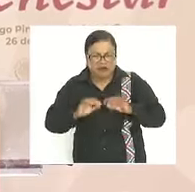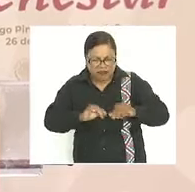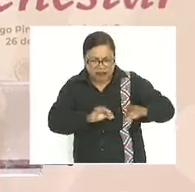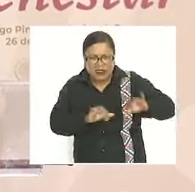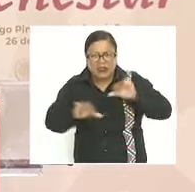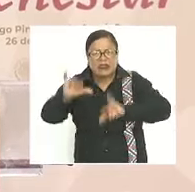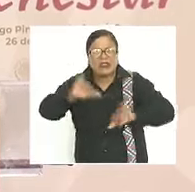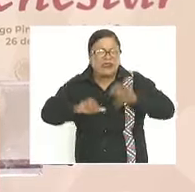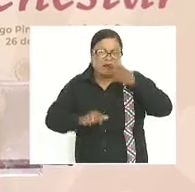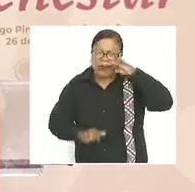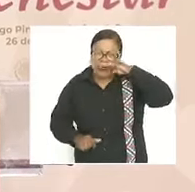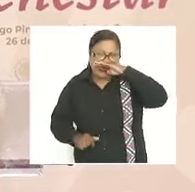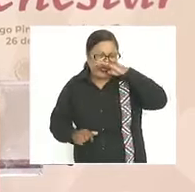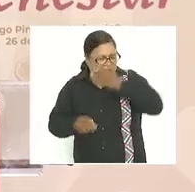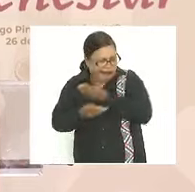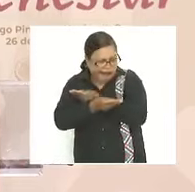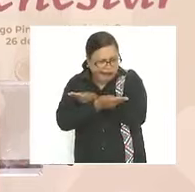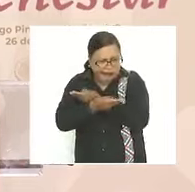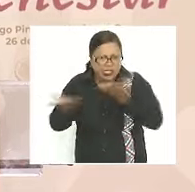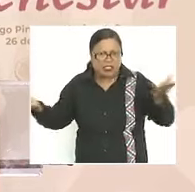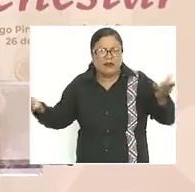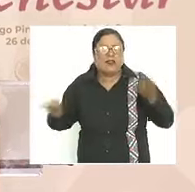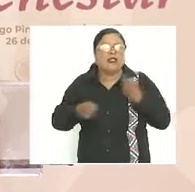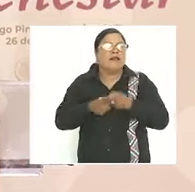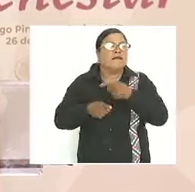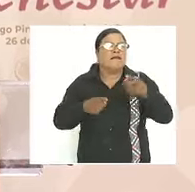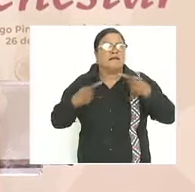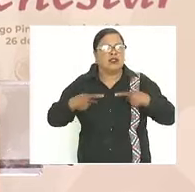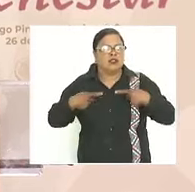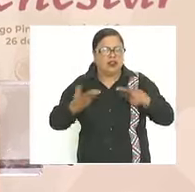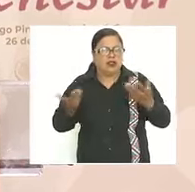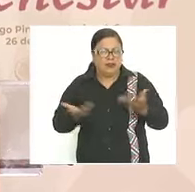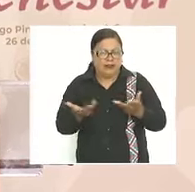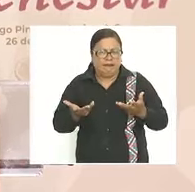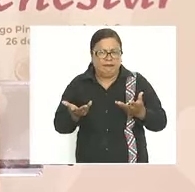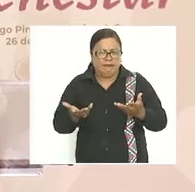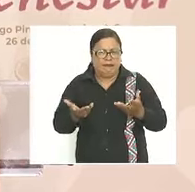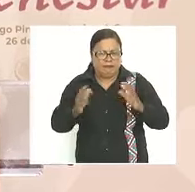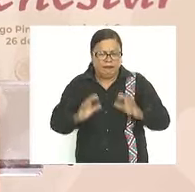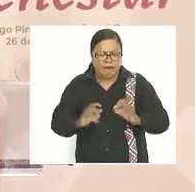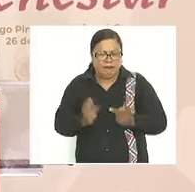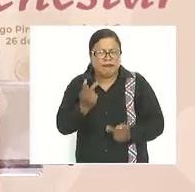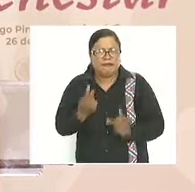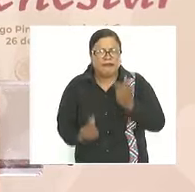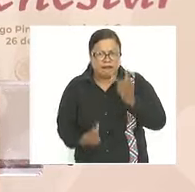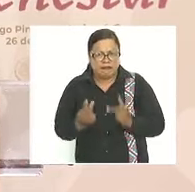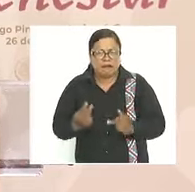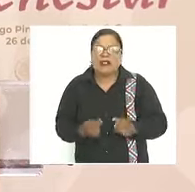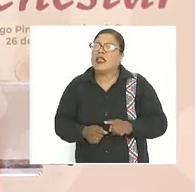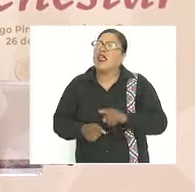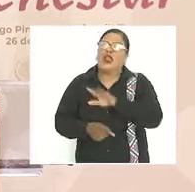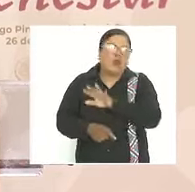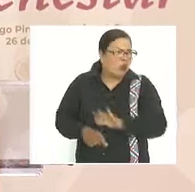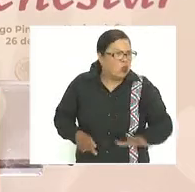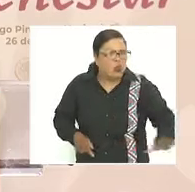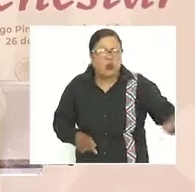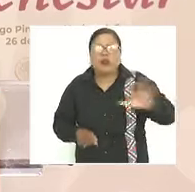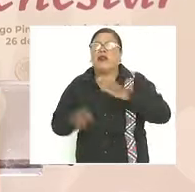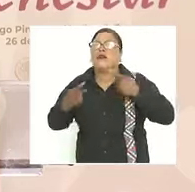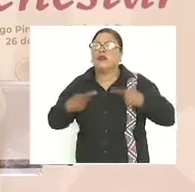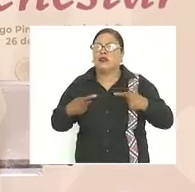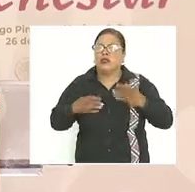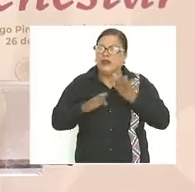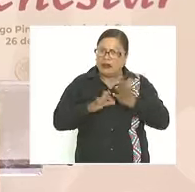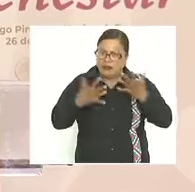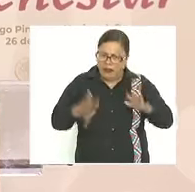gratuito a todos los productores fertilizante a todos los productores ya estamos